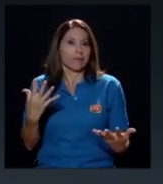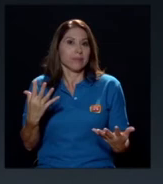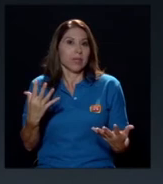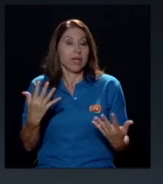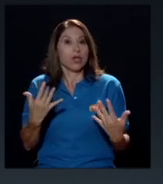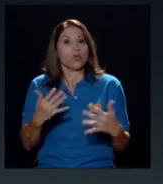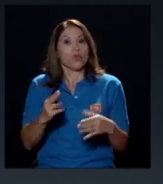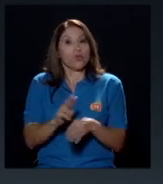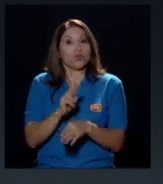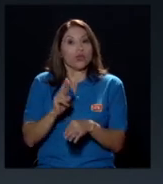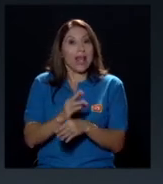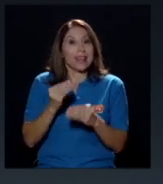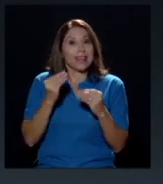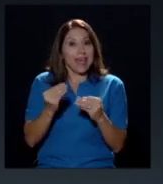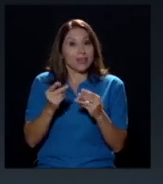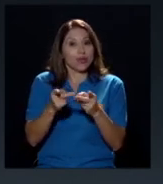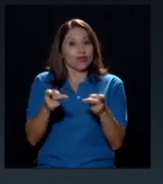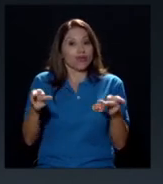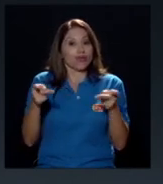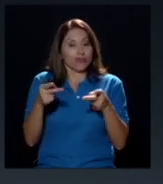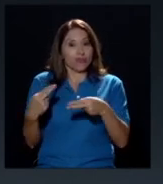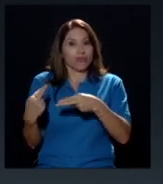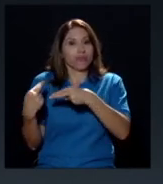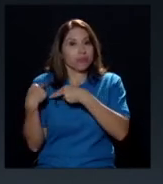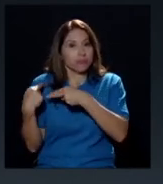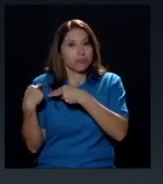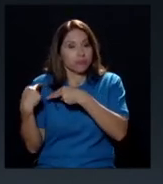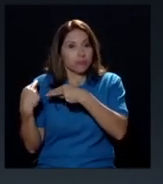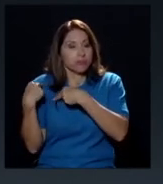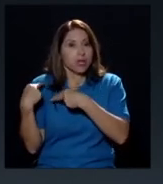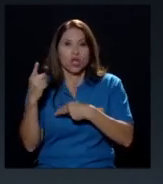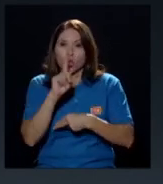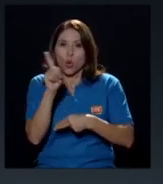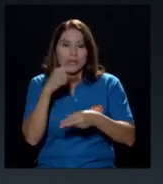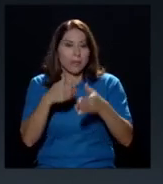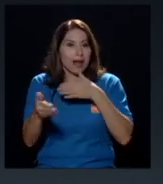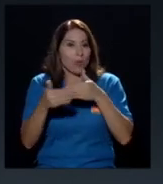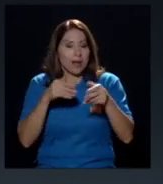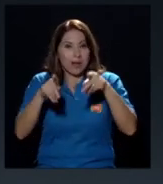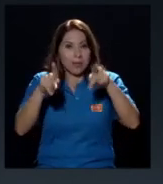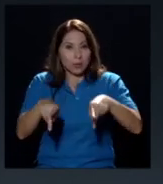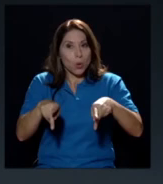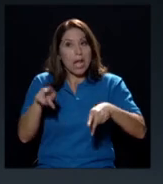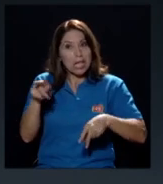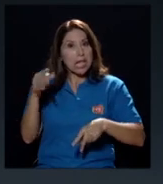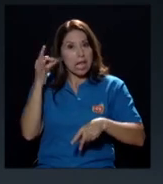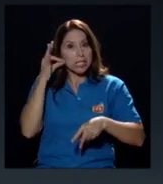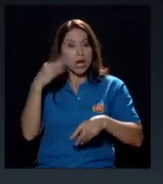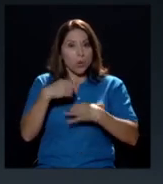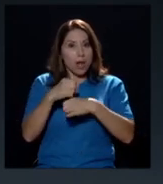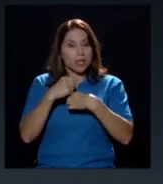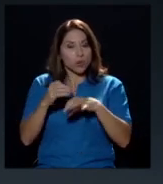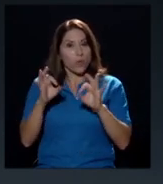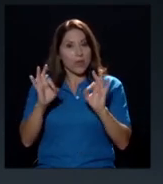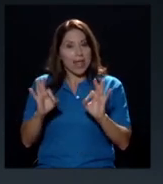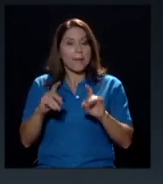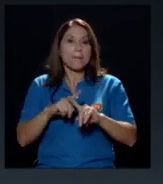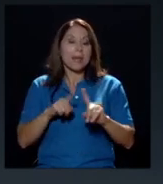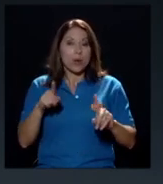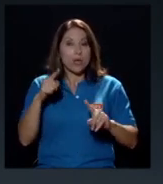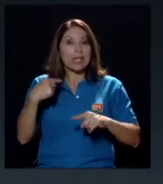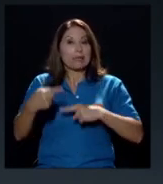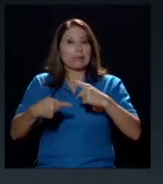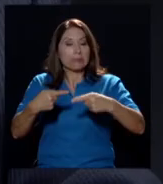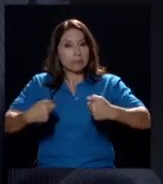para cualquier hijo de vecino y ella me parece que lo ha hecho bien pero le tocan, diría yo, retos